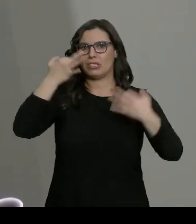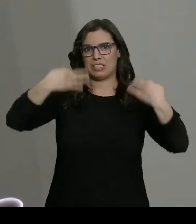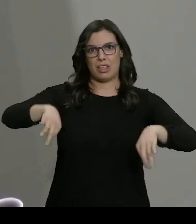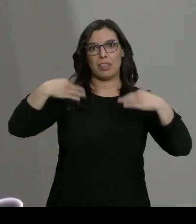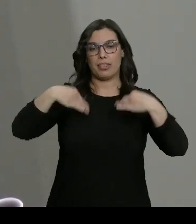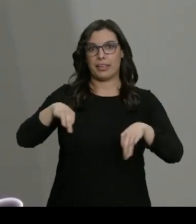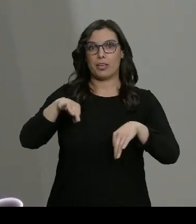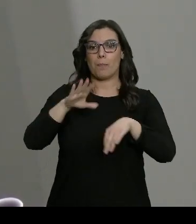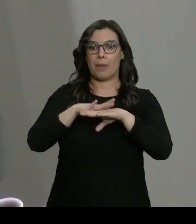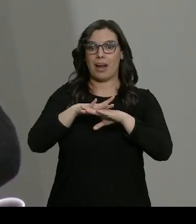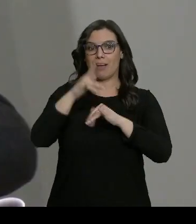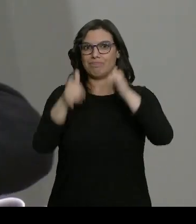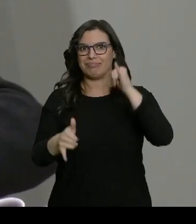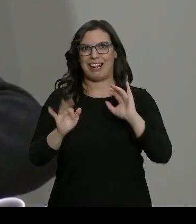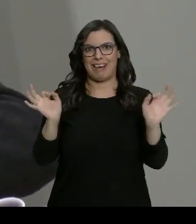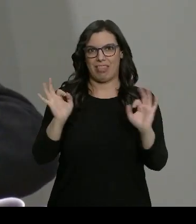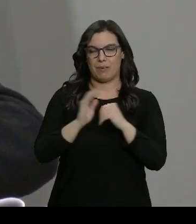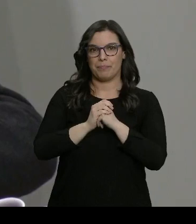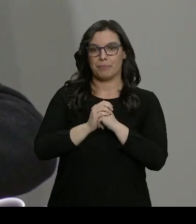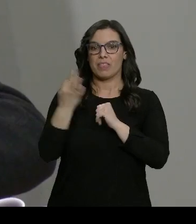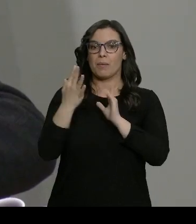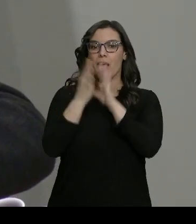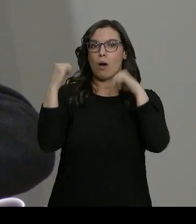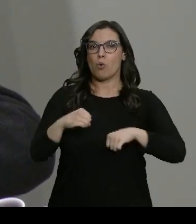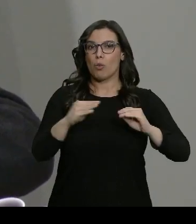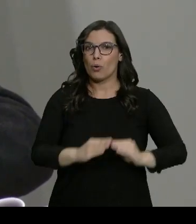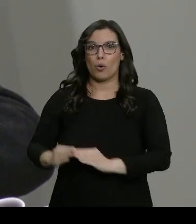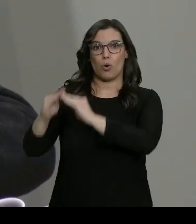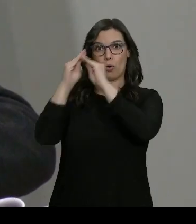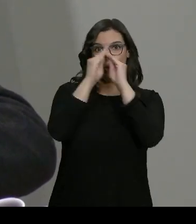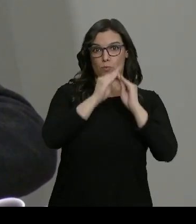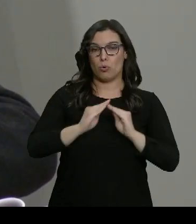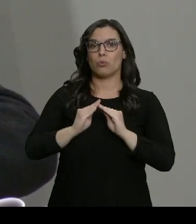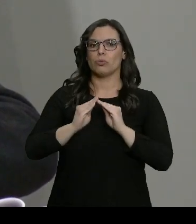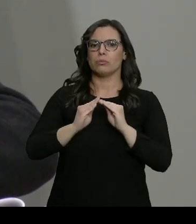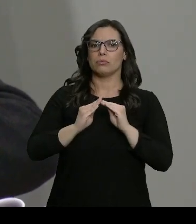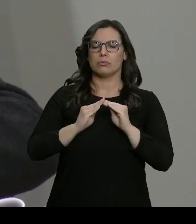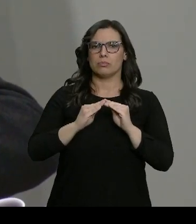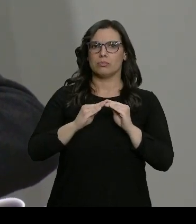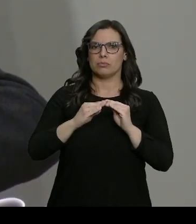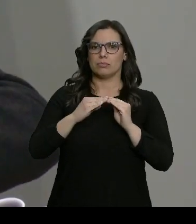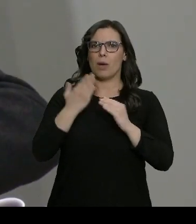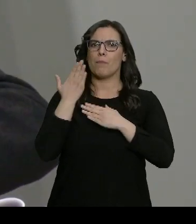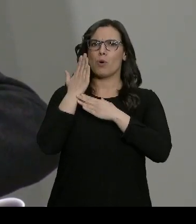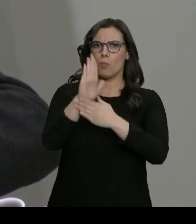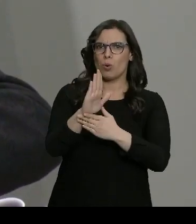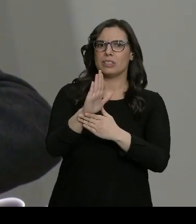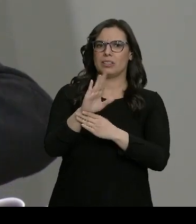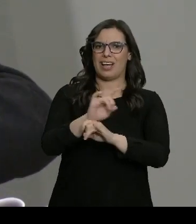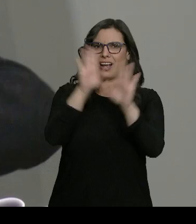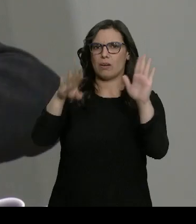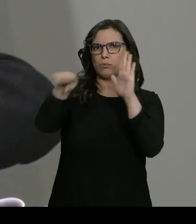de no equivocarse. Que se tome un acuerdo común. Hay propuestas concretas de mantener